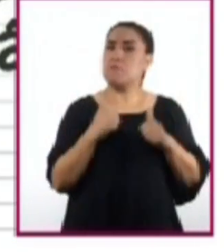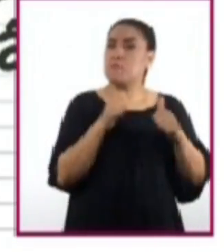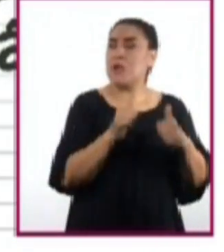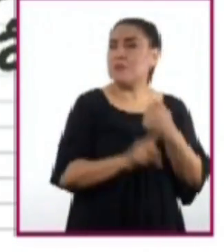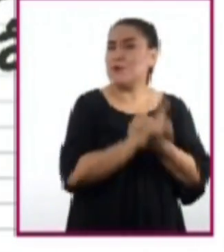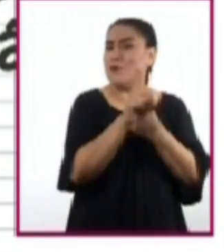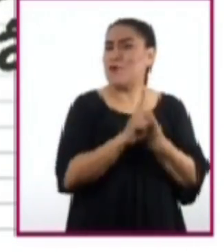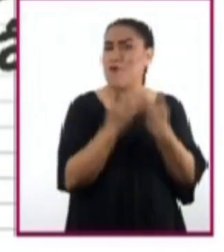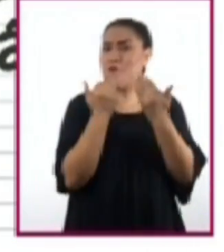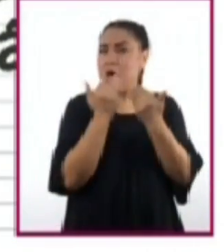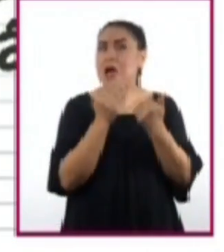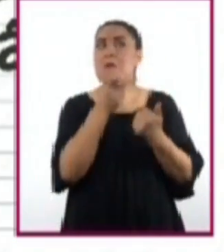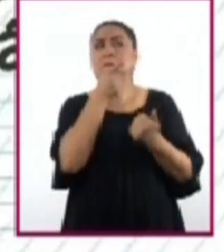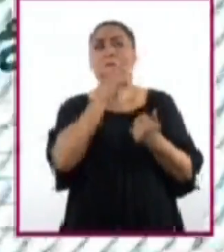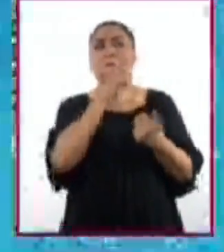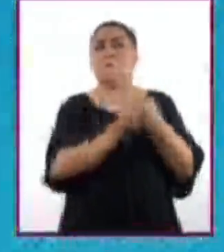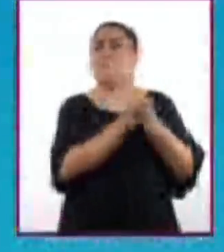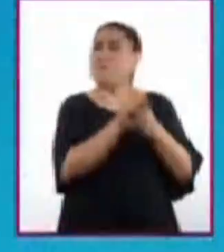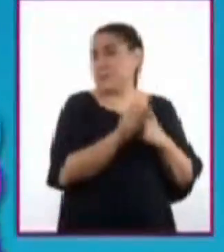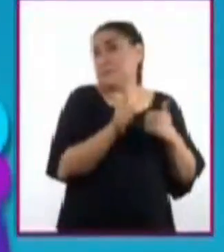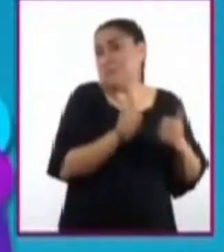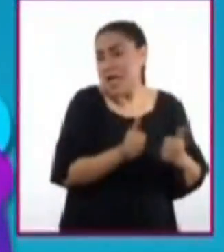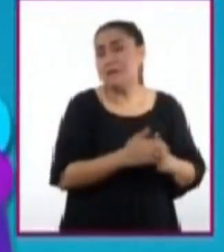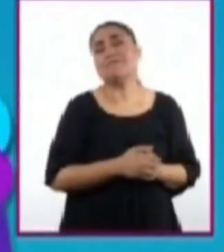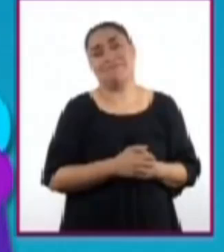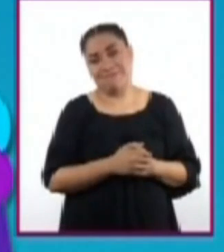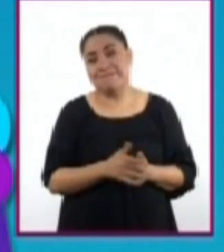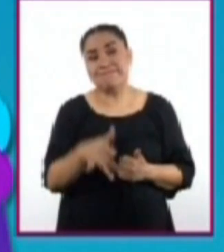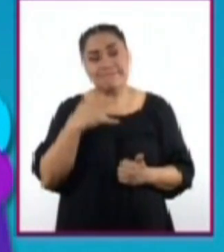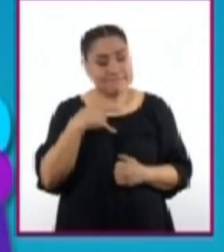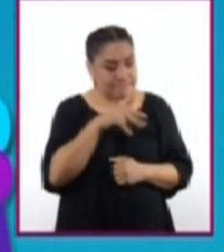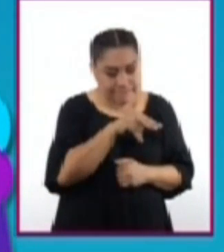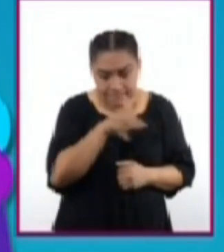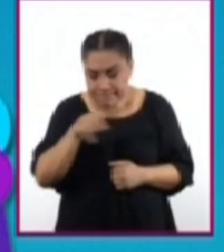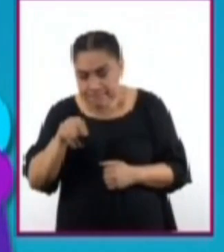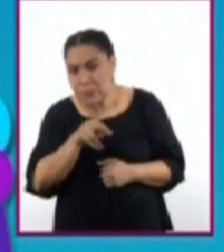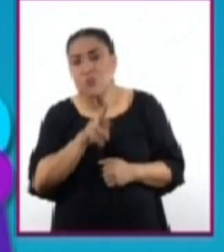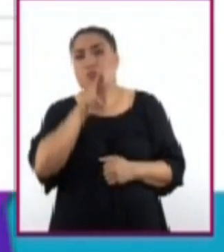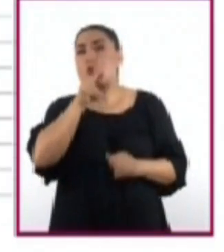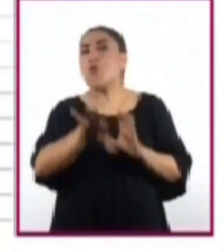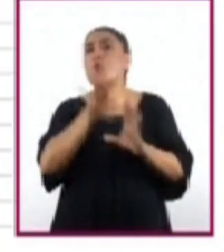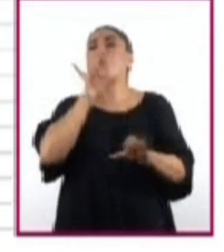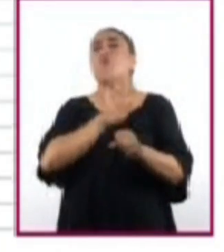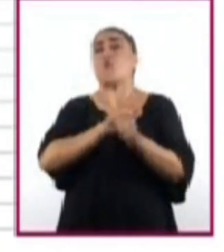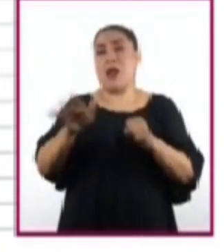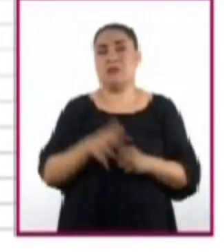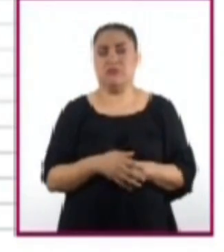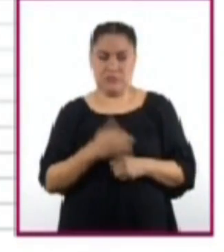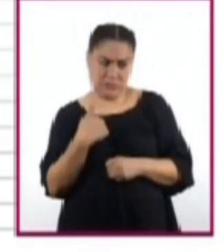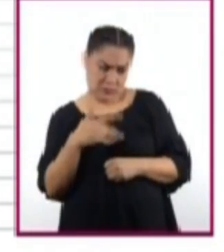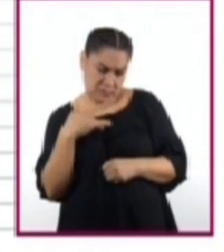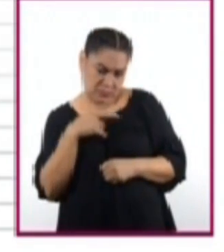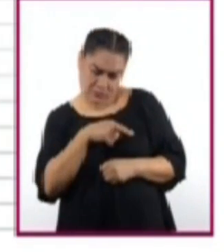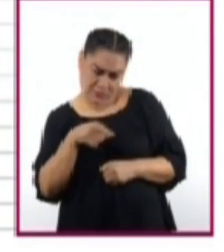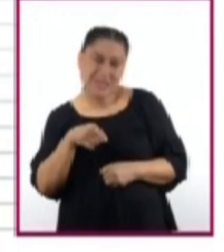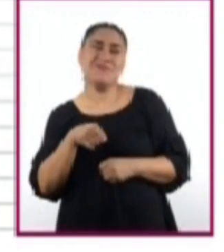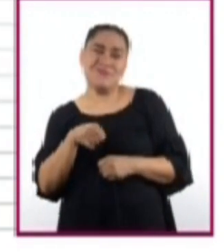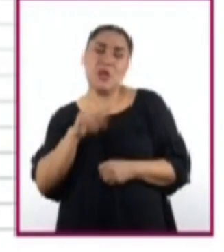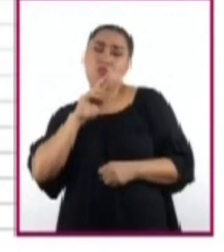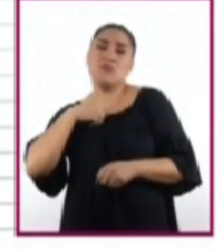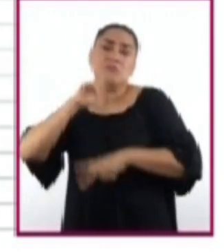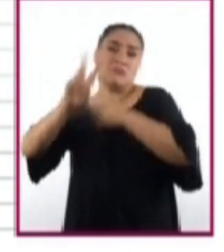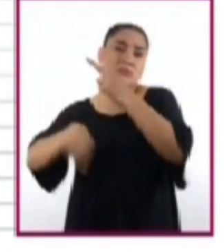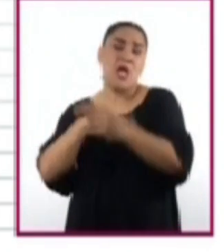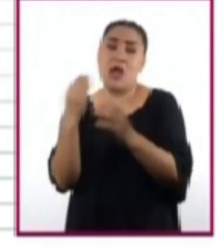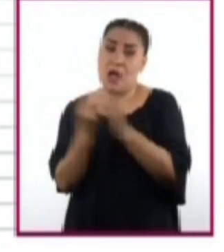en la escuela ni con mis papás. Elegir la mejor opción. Lo que más me conviene es ir a clases y